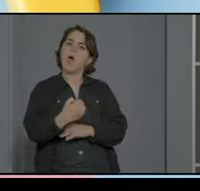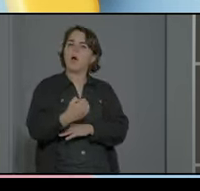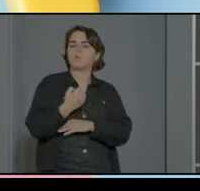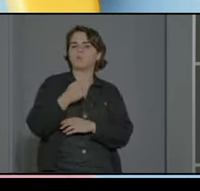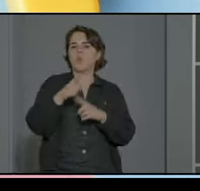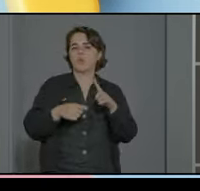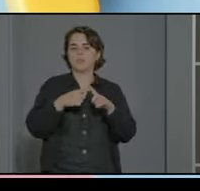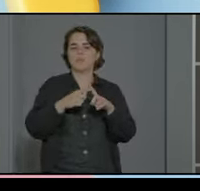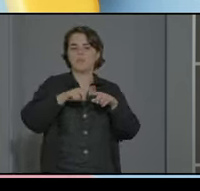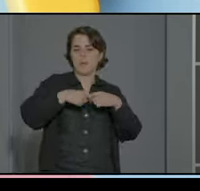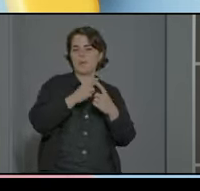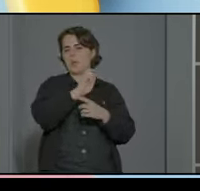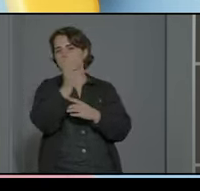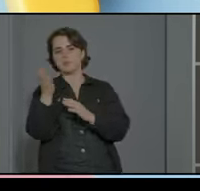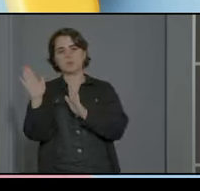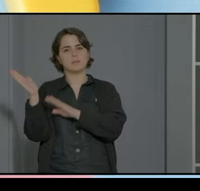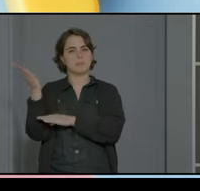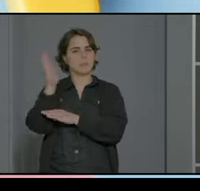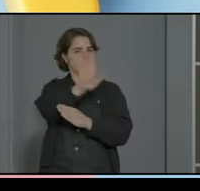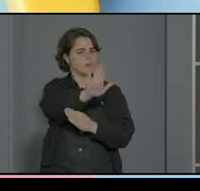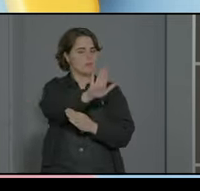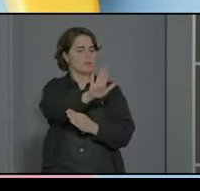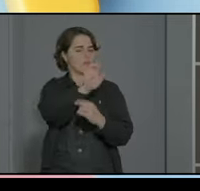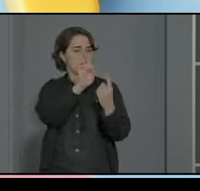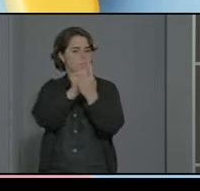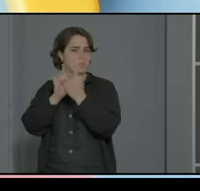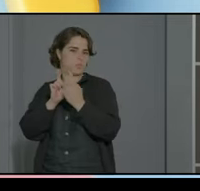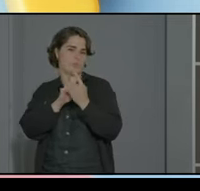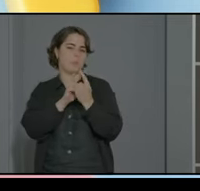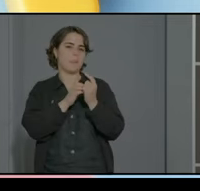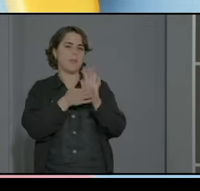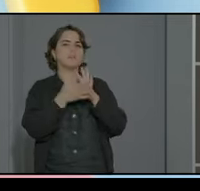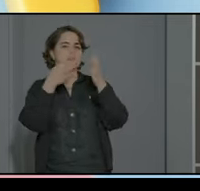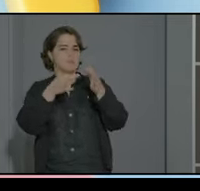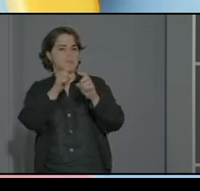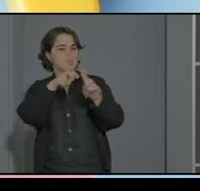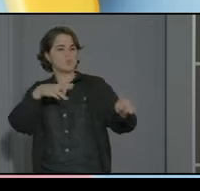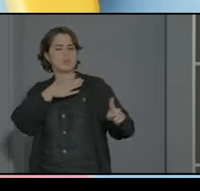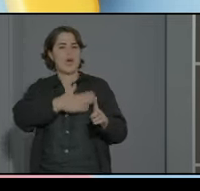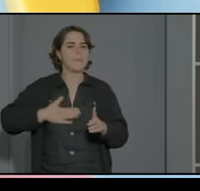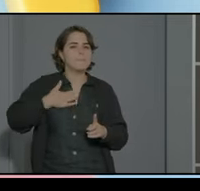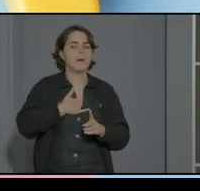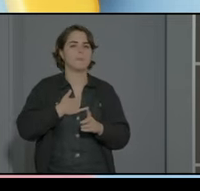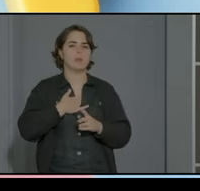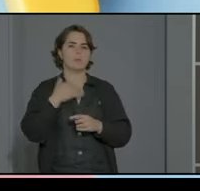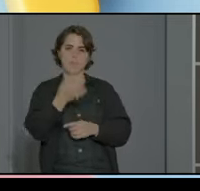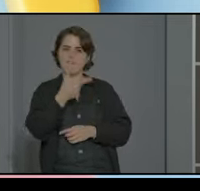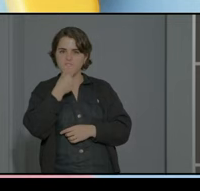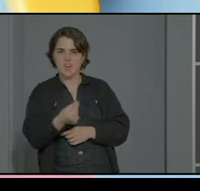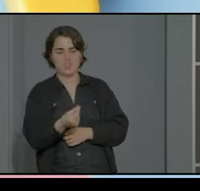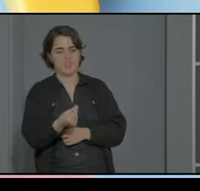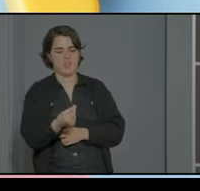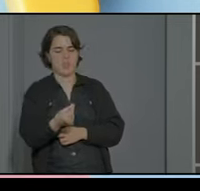presentarte a otras familias es un canal de entrada pues amable y a la vez sencillo o sea